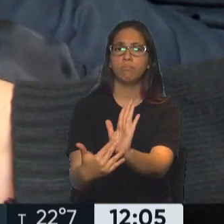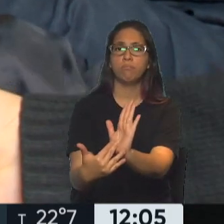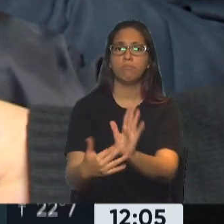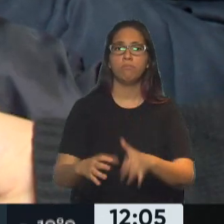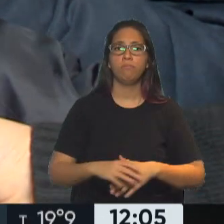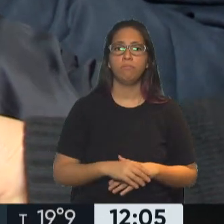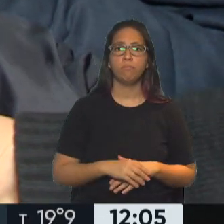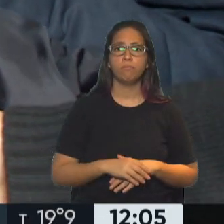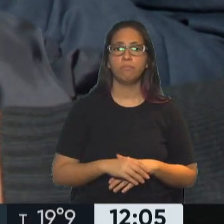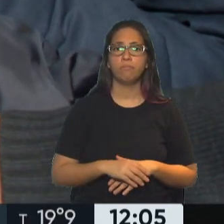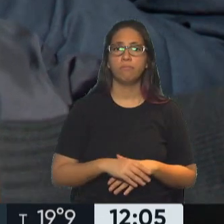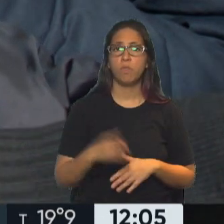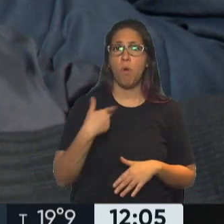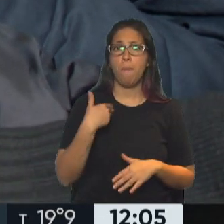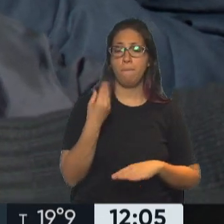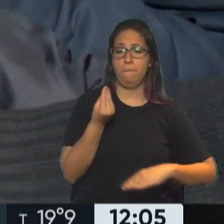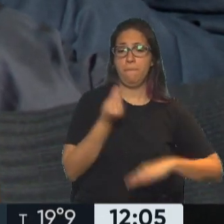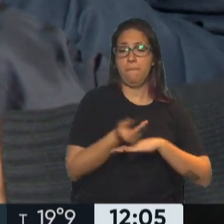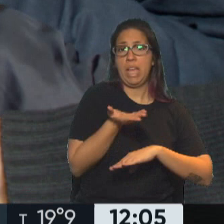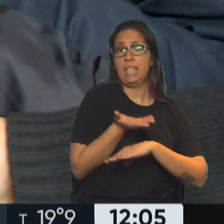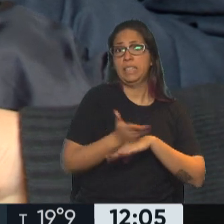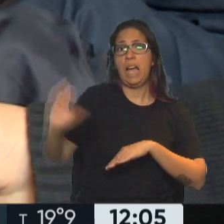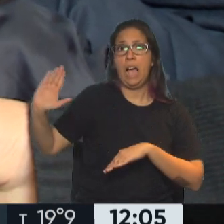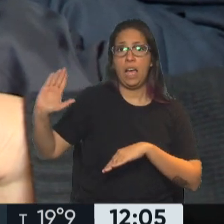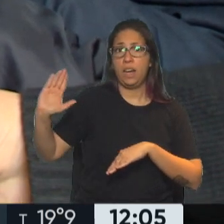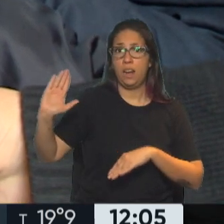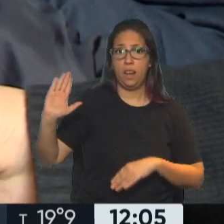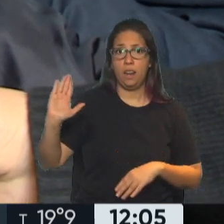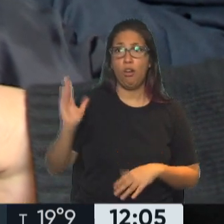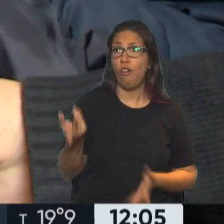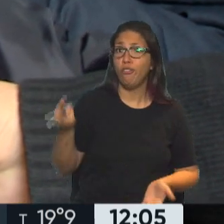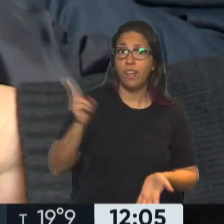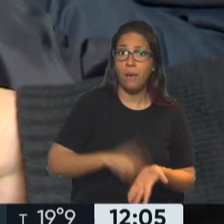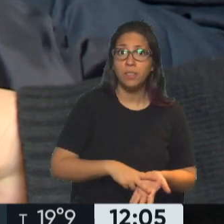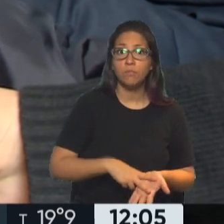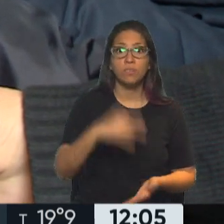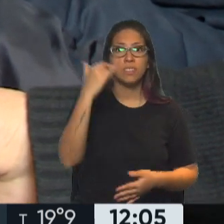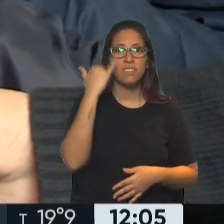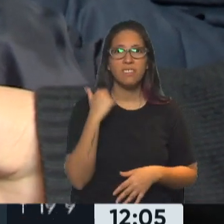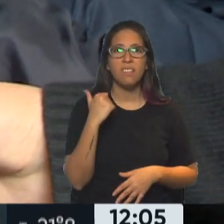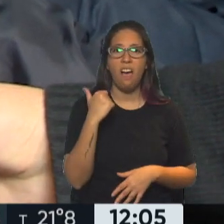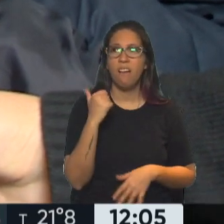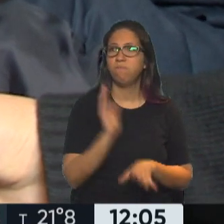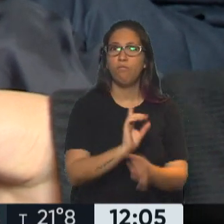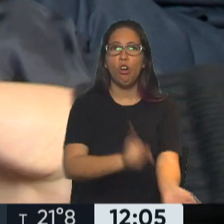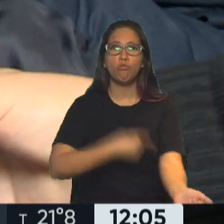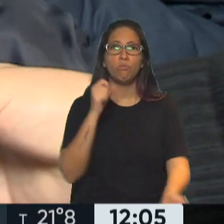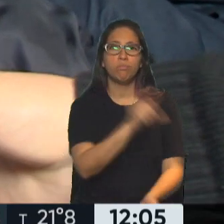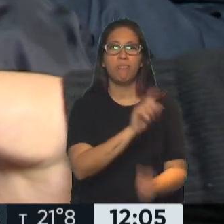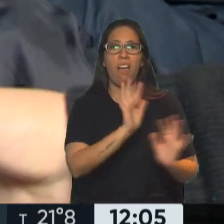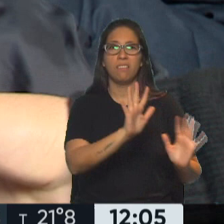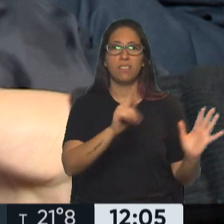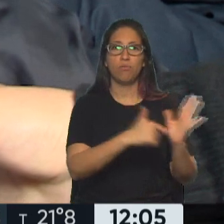se me aparta de la causa. Una vez más, porque ya esto es una costumbre del gobierno de la ciudad,